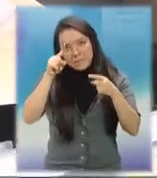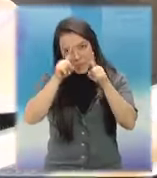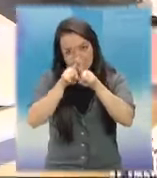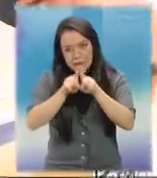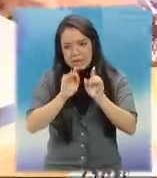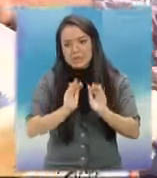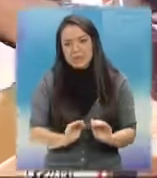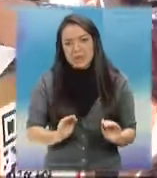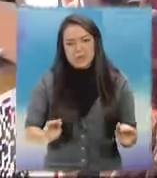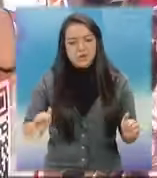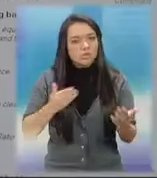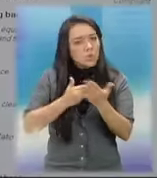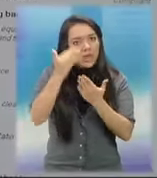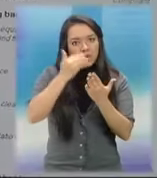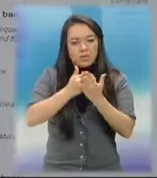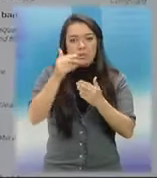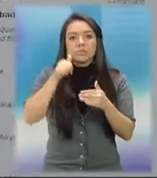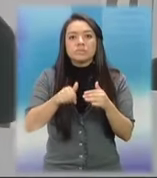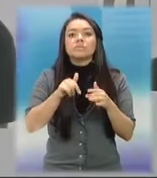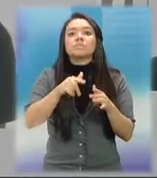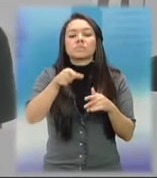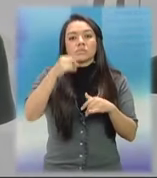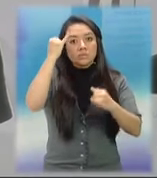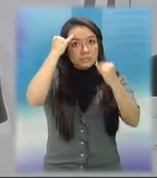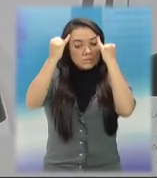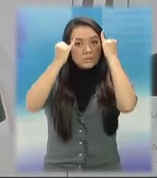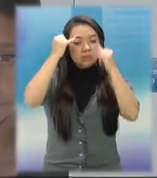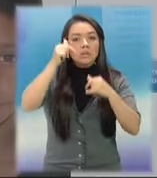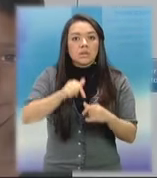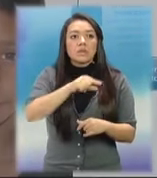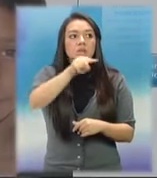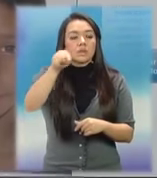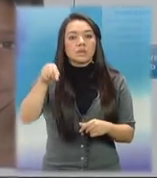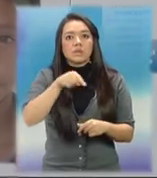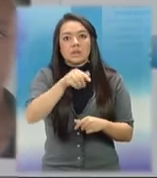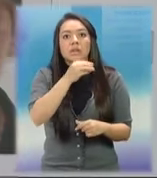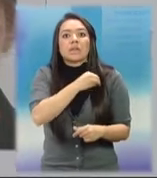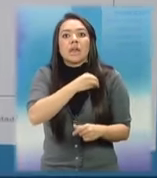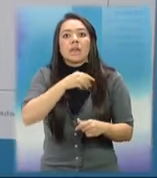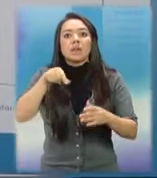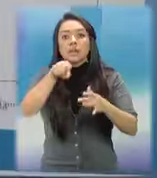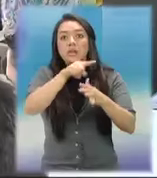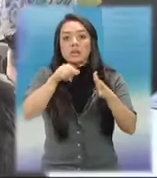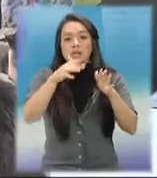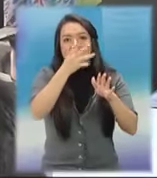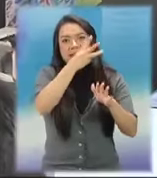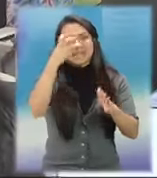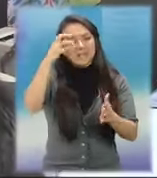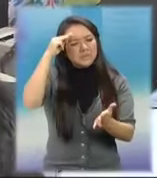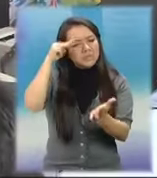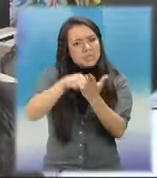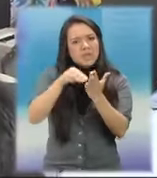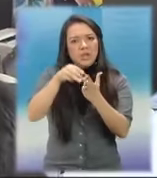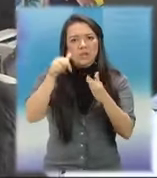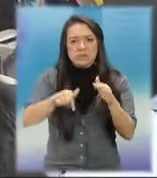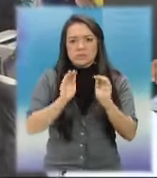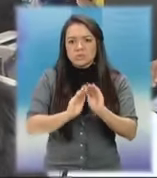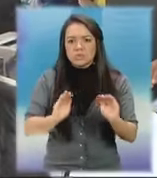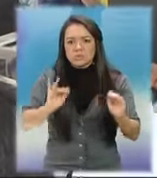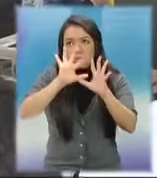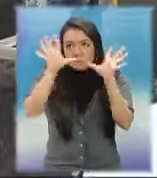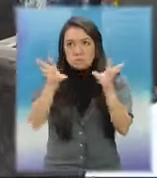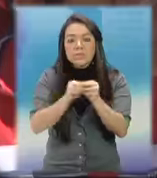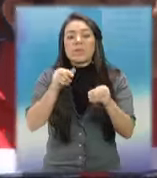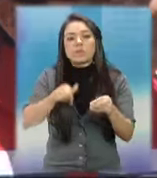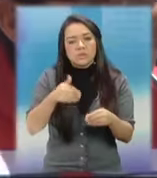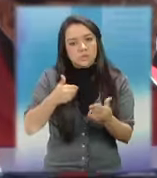nivel nacional estarán emitiendo estos documentos y se espera registrar a los 7.300.000 infantes que viven en nuestro país, los que serán